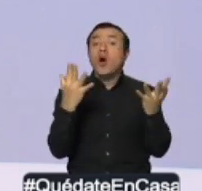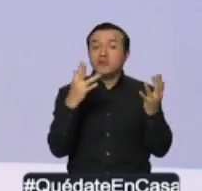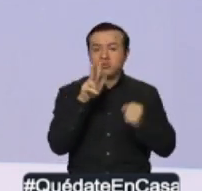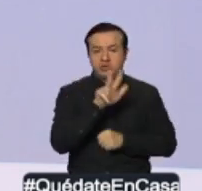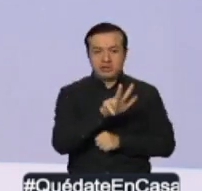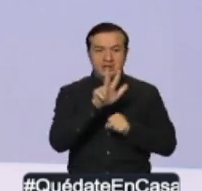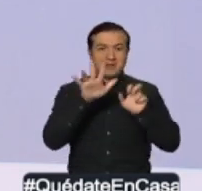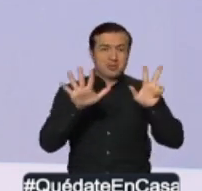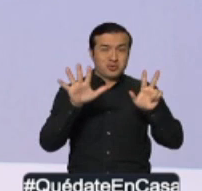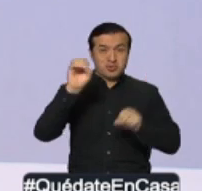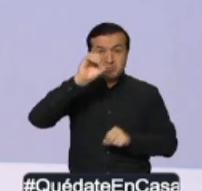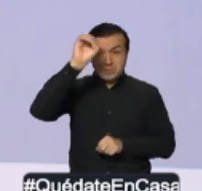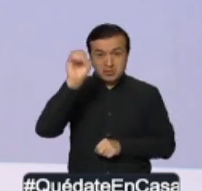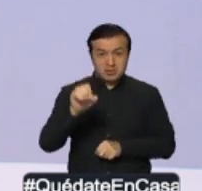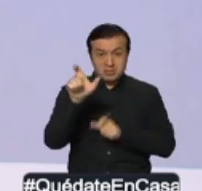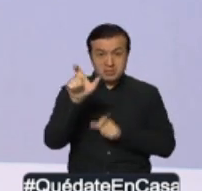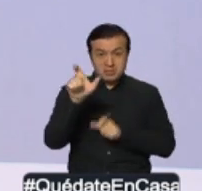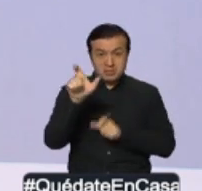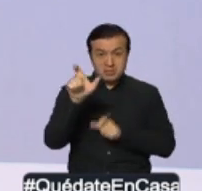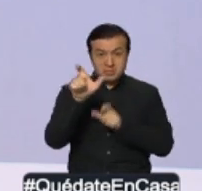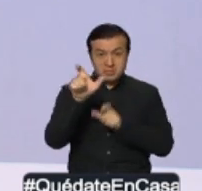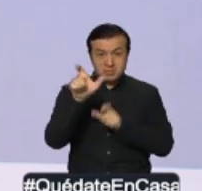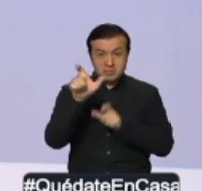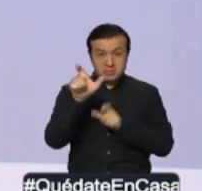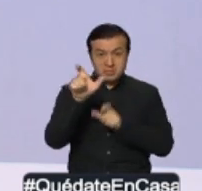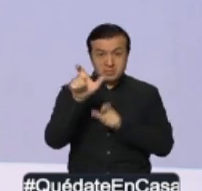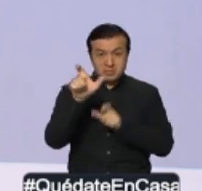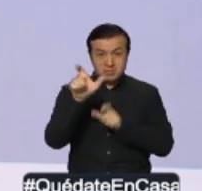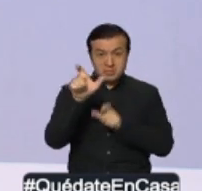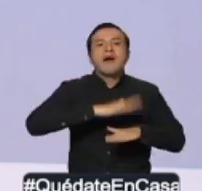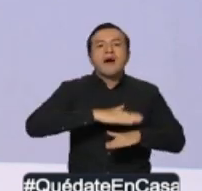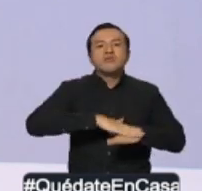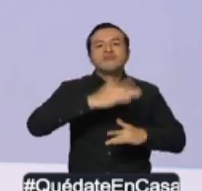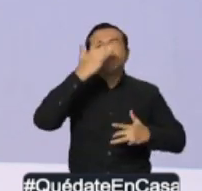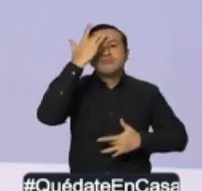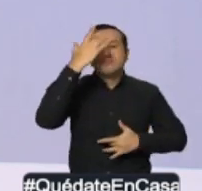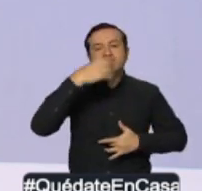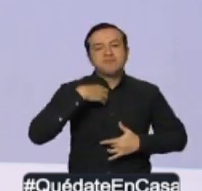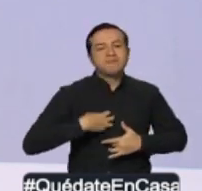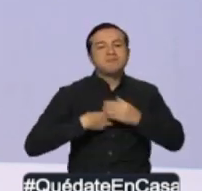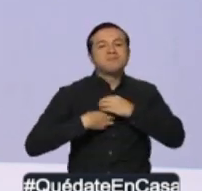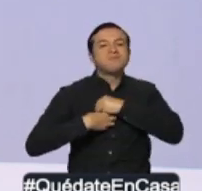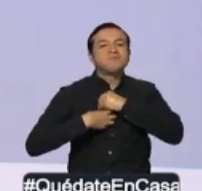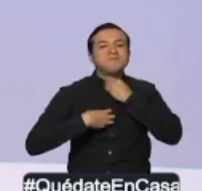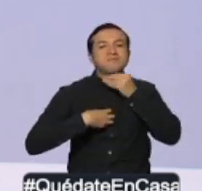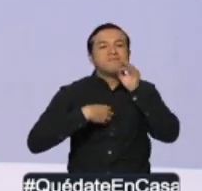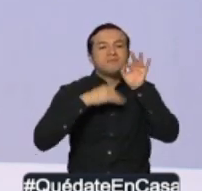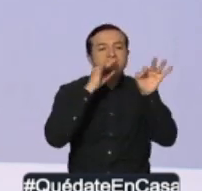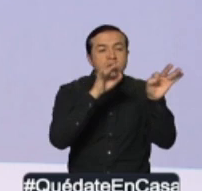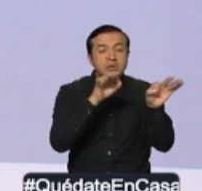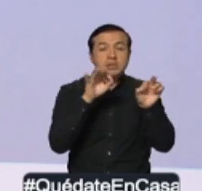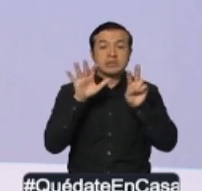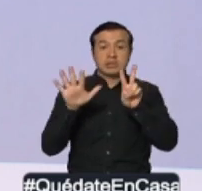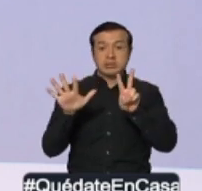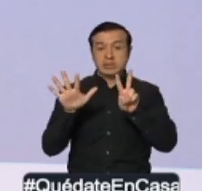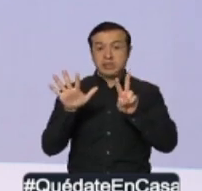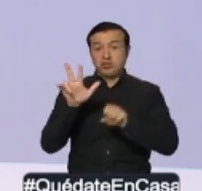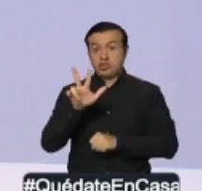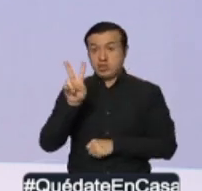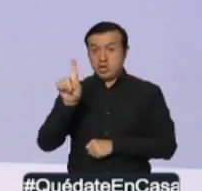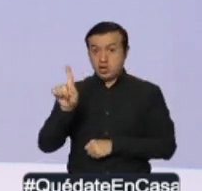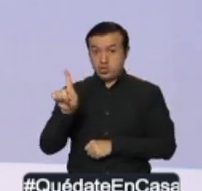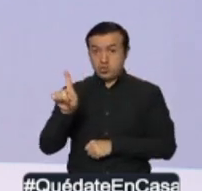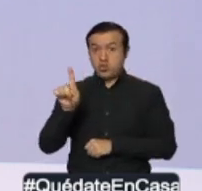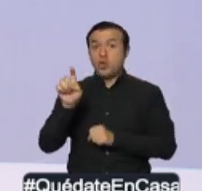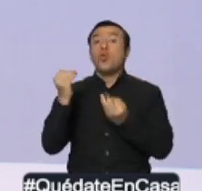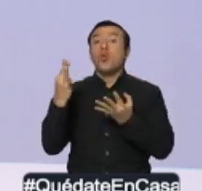% de los casos, son fallecidos con diagnóstico para COVID-19 y 731, que corresponde